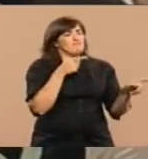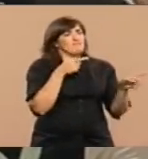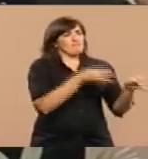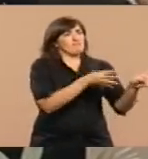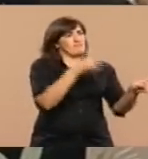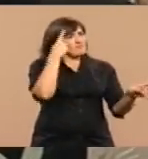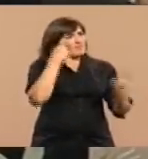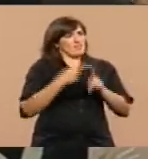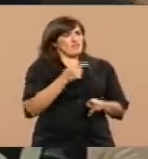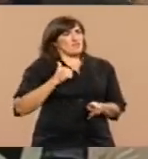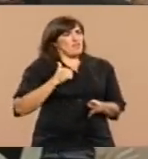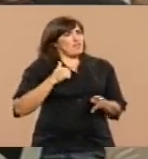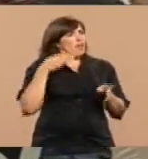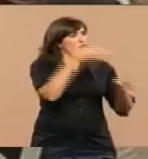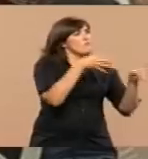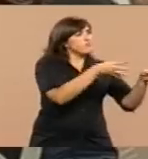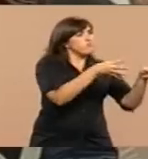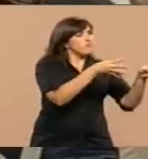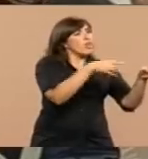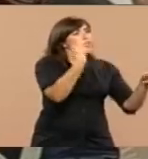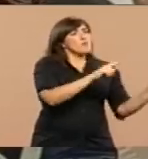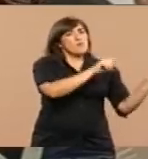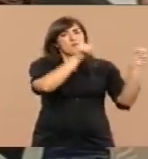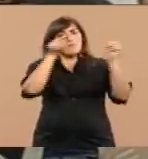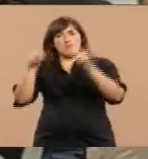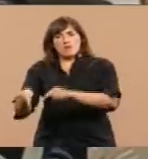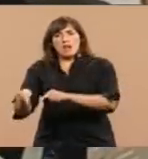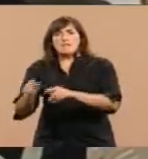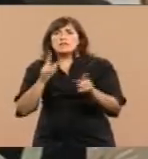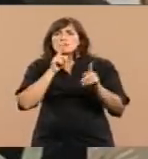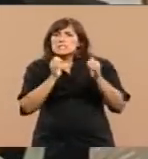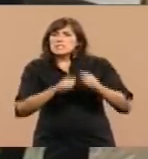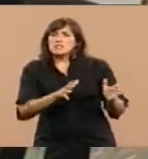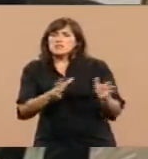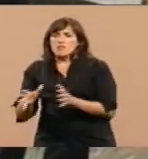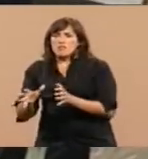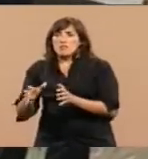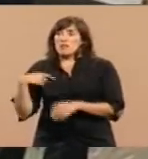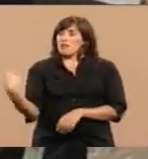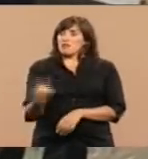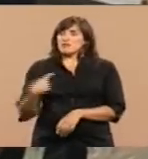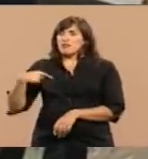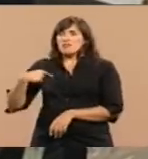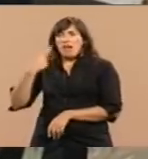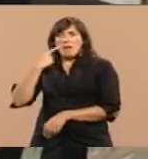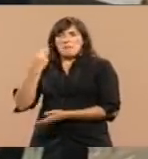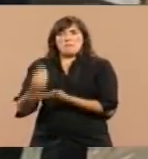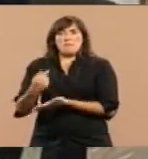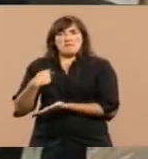en Río Gallegos, la mayoría de los que hoy estamos aquí, vivíamos